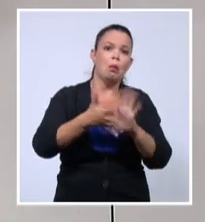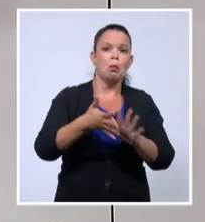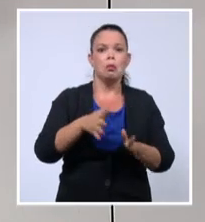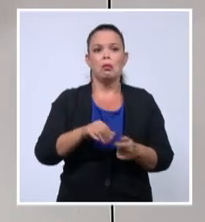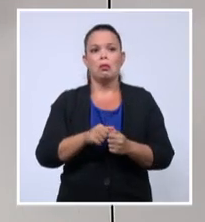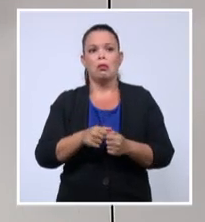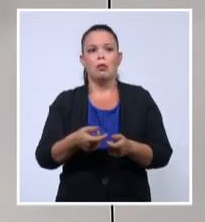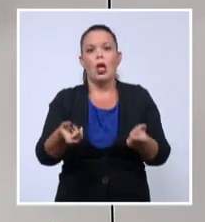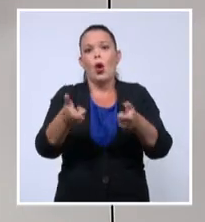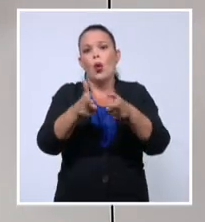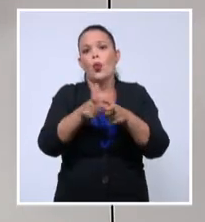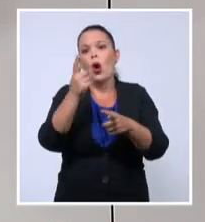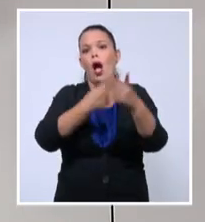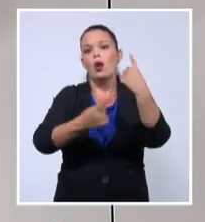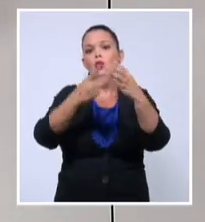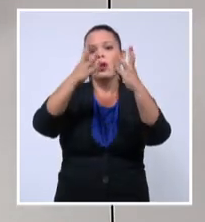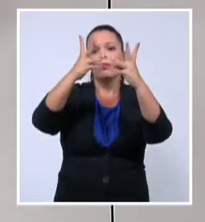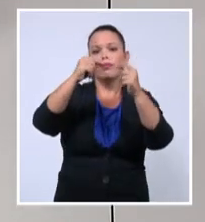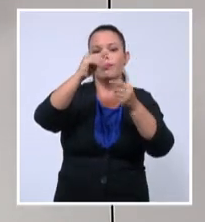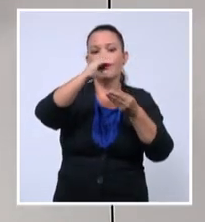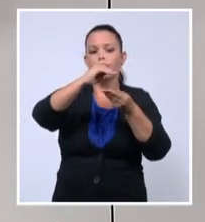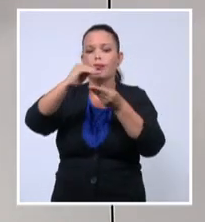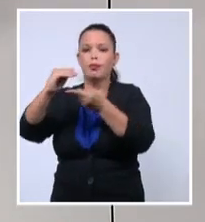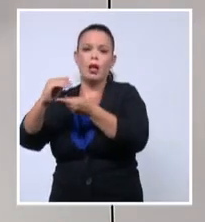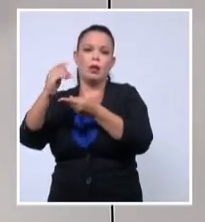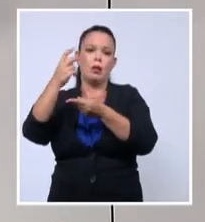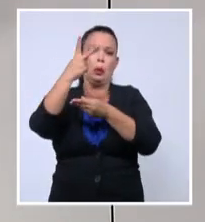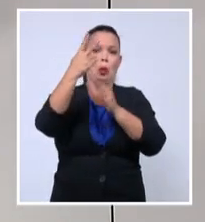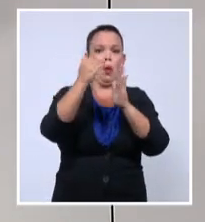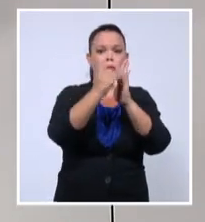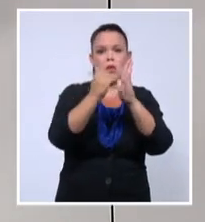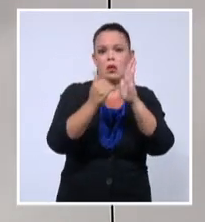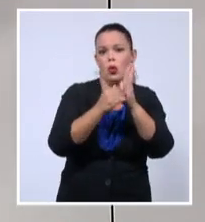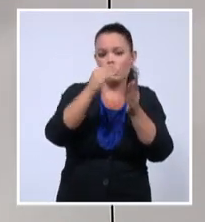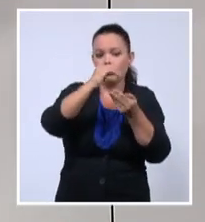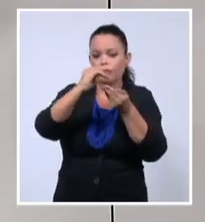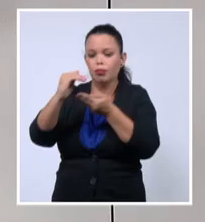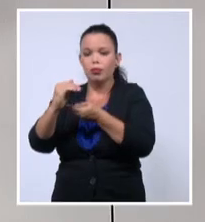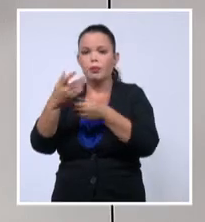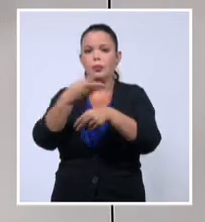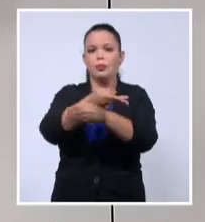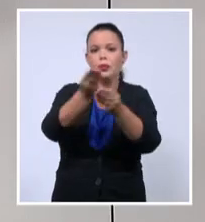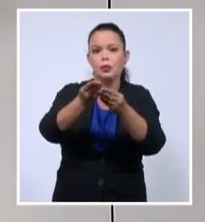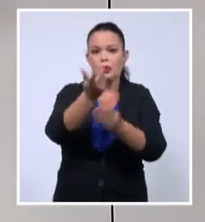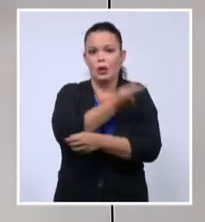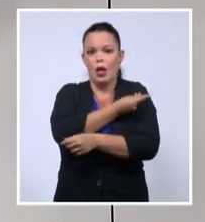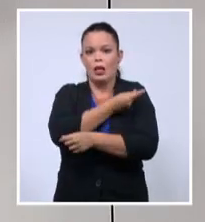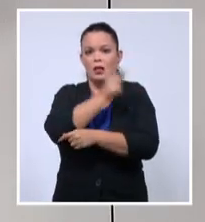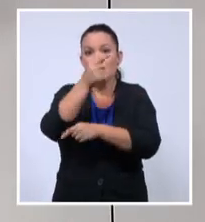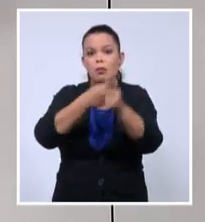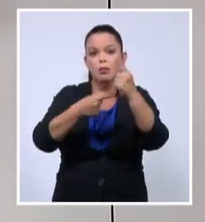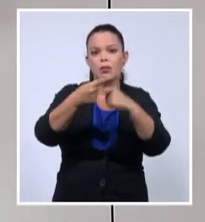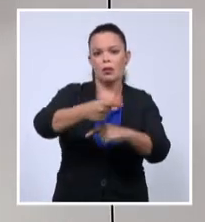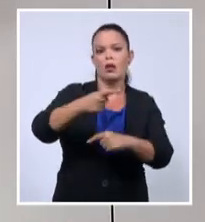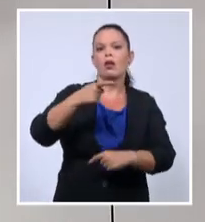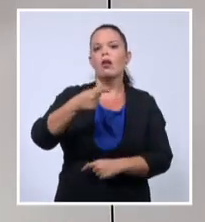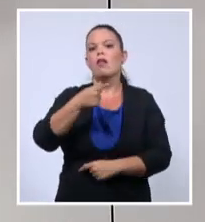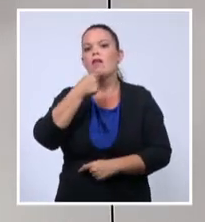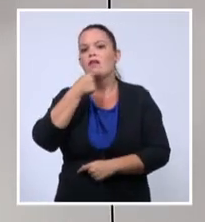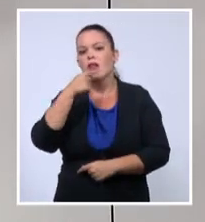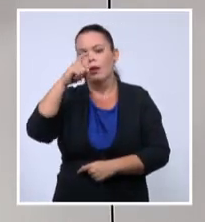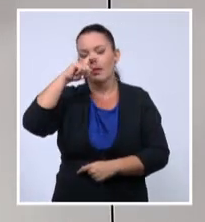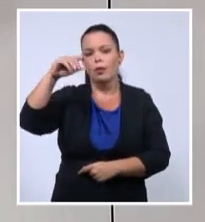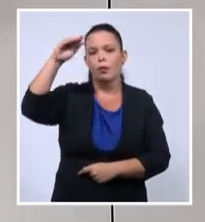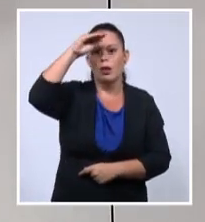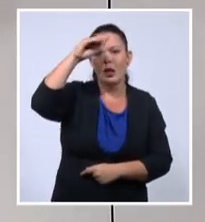y la prioridad son las poblaciones vulnerables, incluidos los trabajadores de la salud y los ancianos, por lo que en el futuro inmediato no hay una